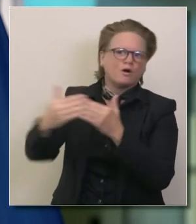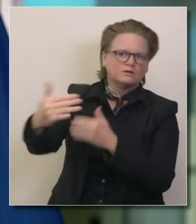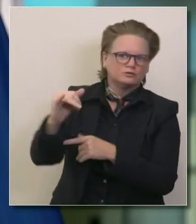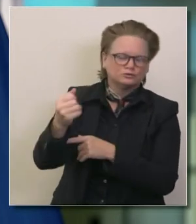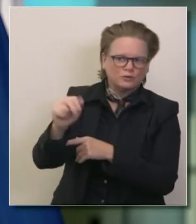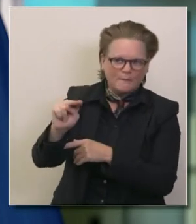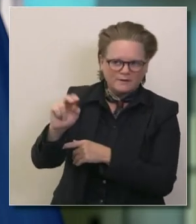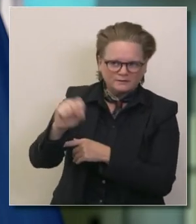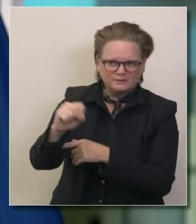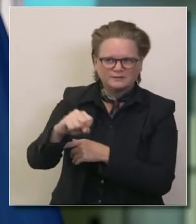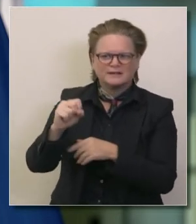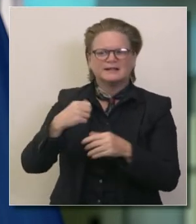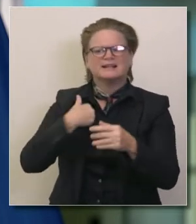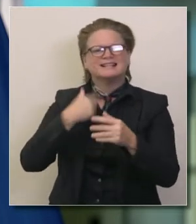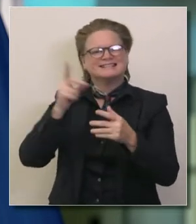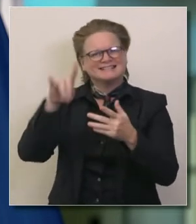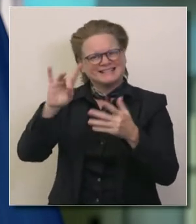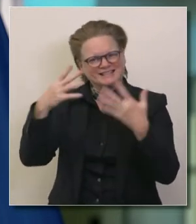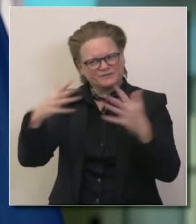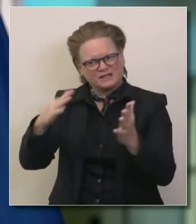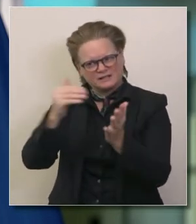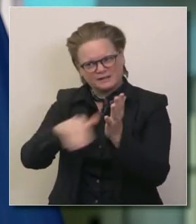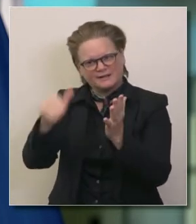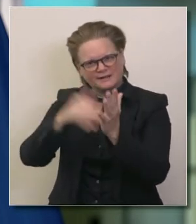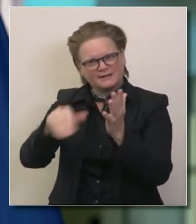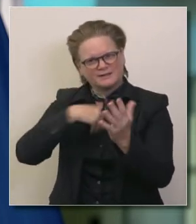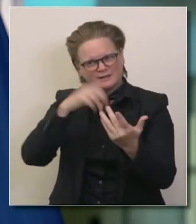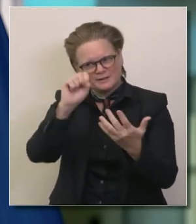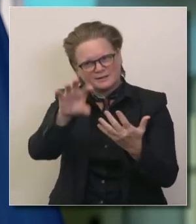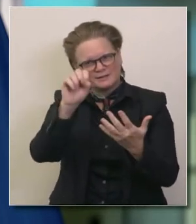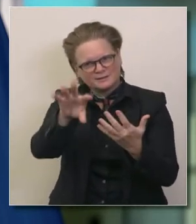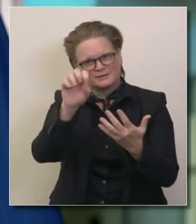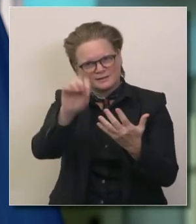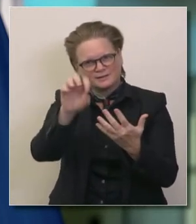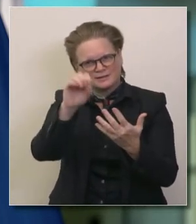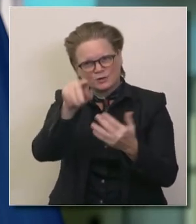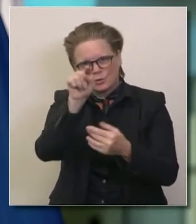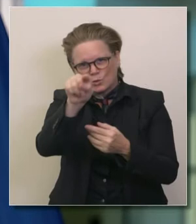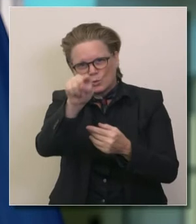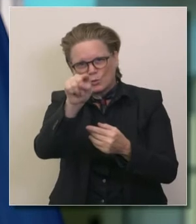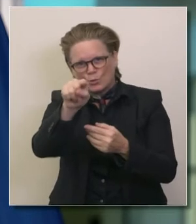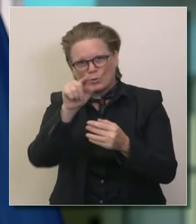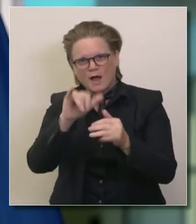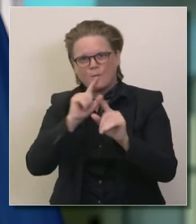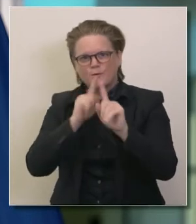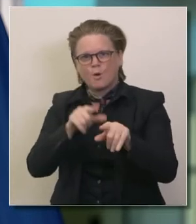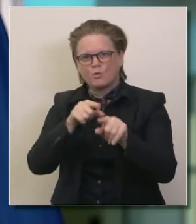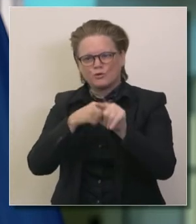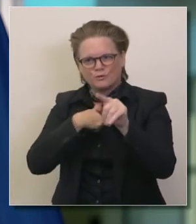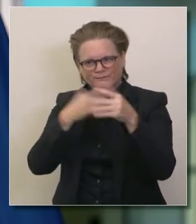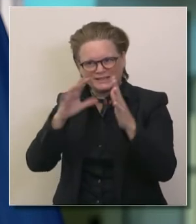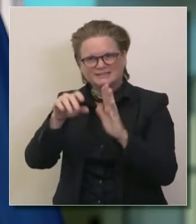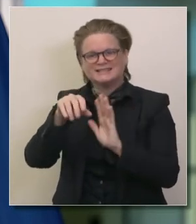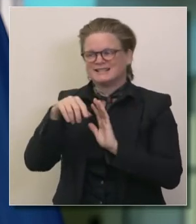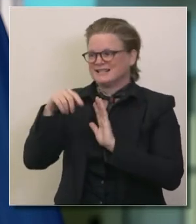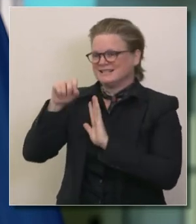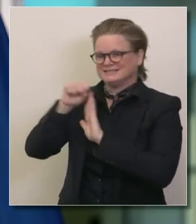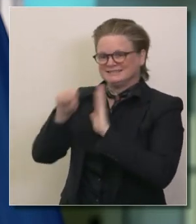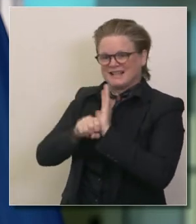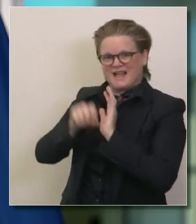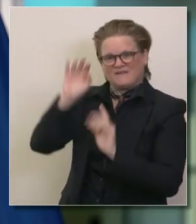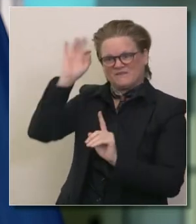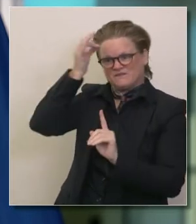presupuesto y usted es un punto que yo recalco repetidamente el gobierno más y más el gobierno estatal y local es un